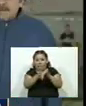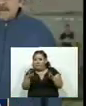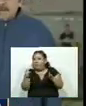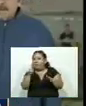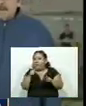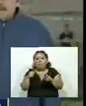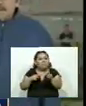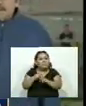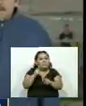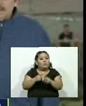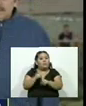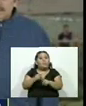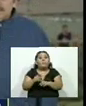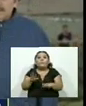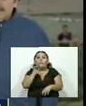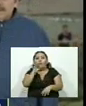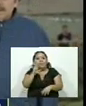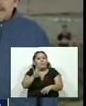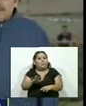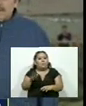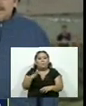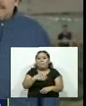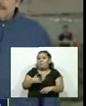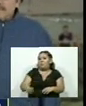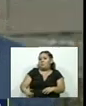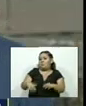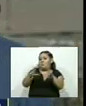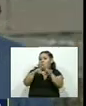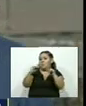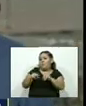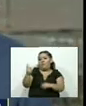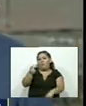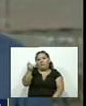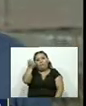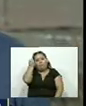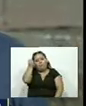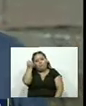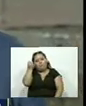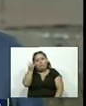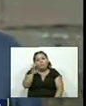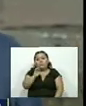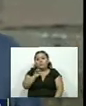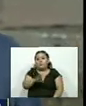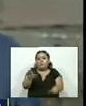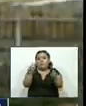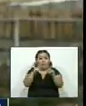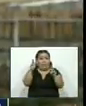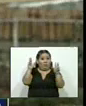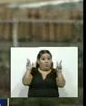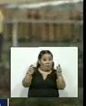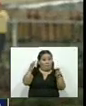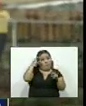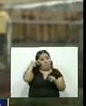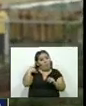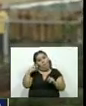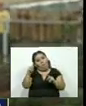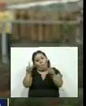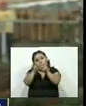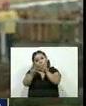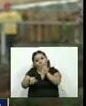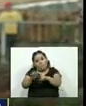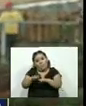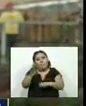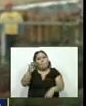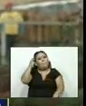el ejecutivo nicaragüense no se ha referido directamente al tema de la violencia de género ni digital pero la vicepresidenta Rosario